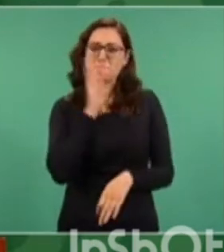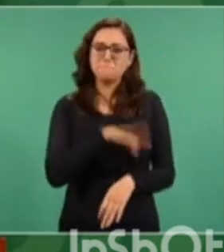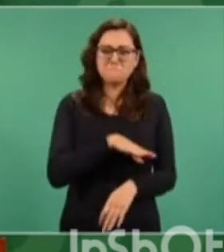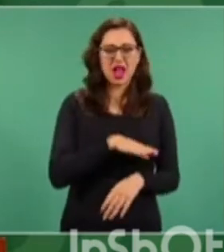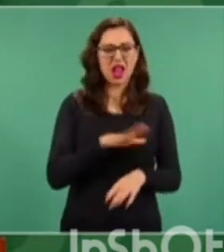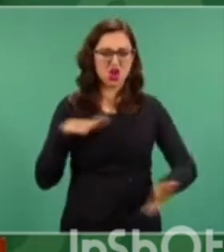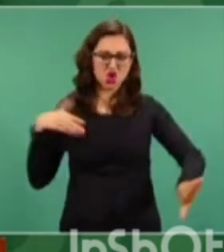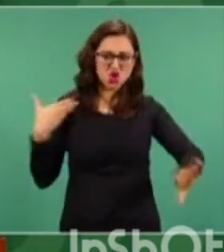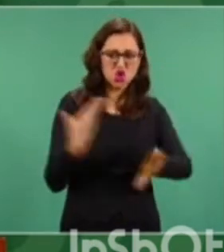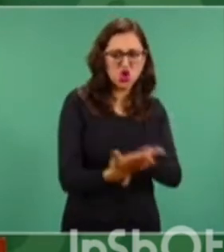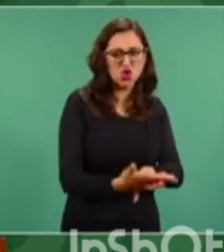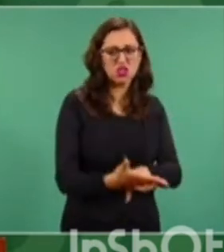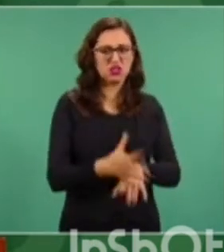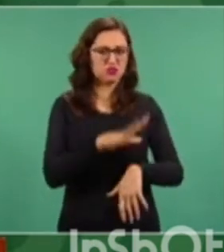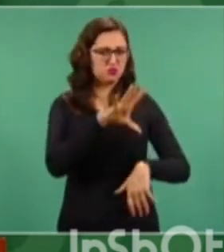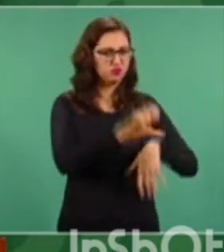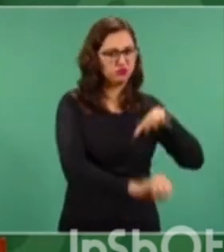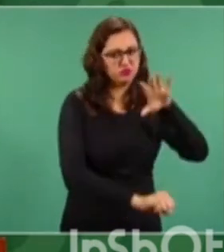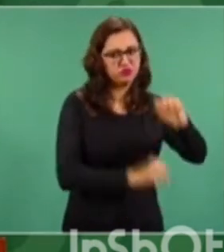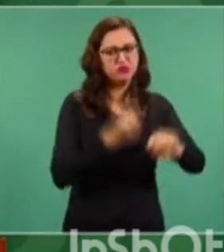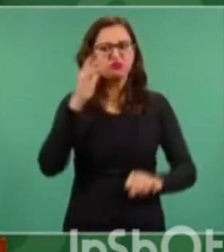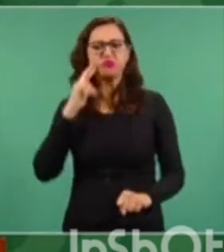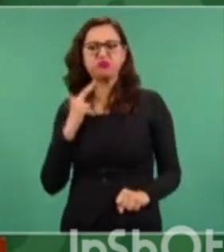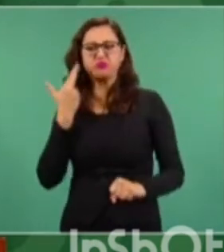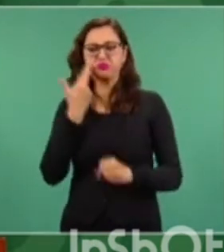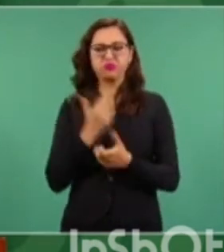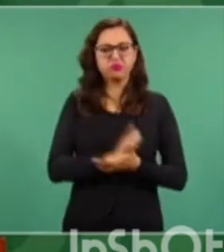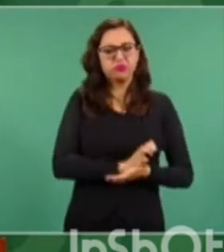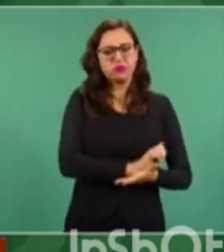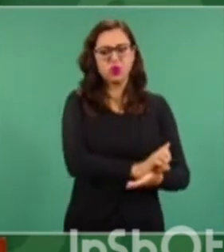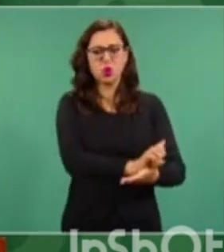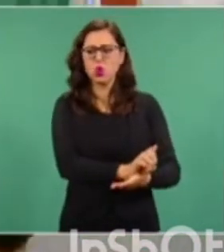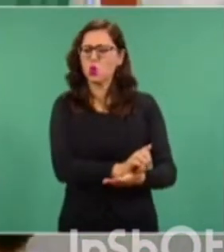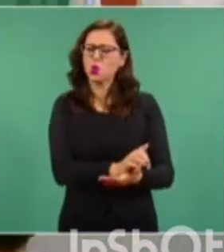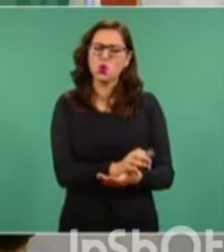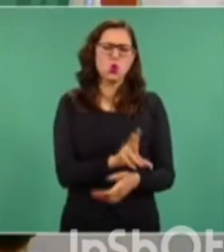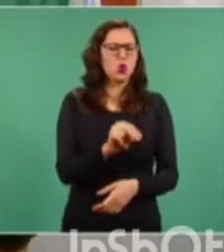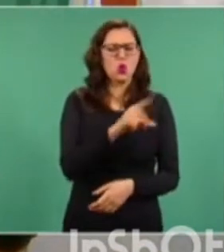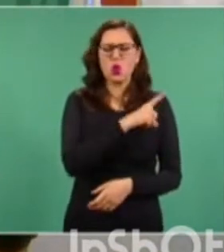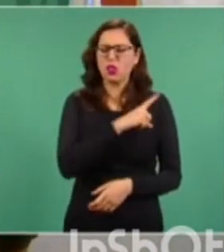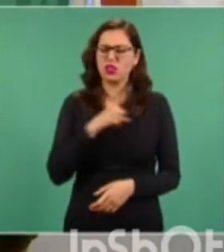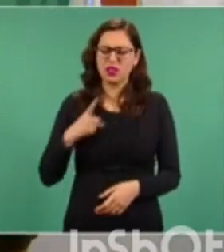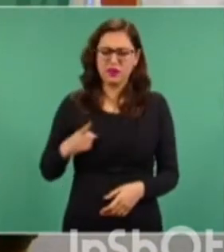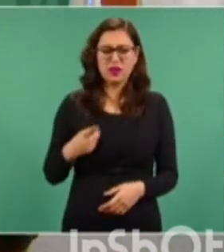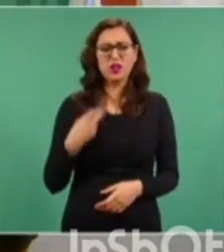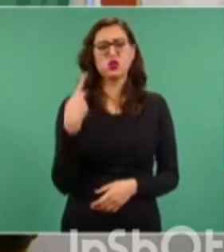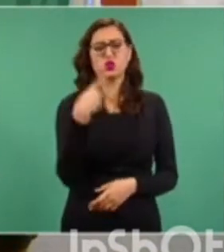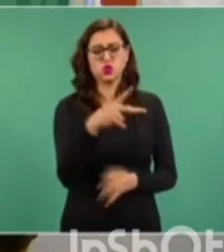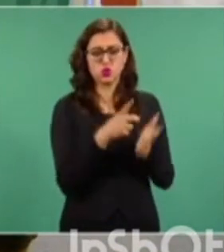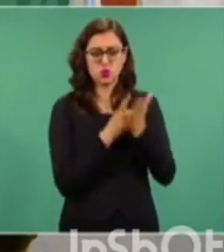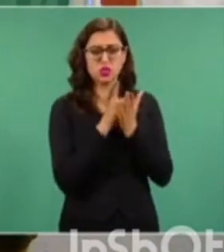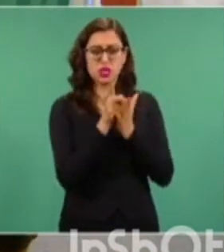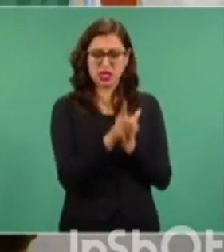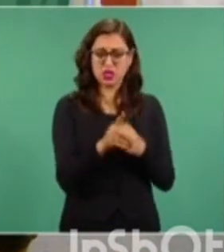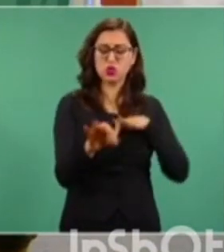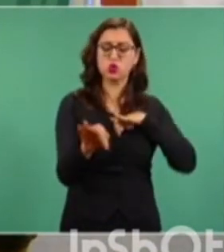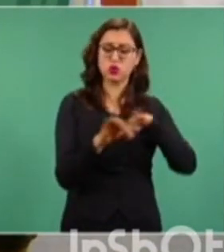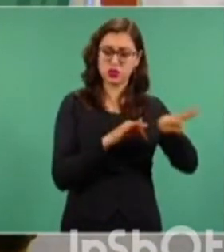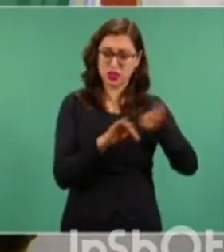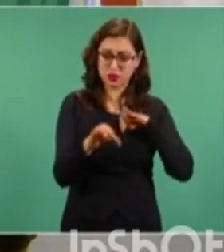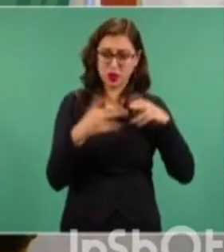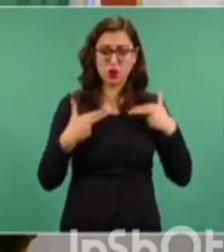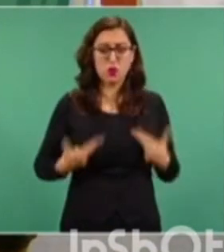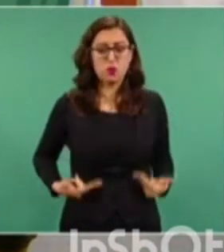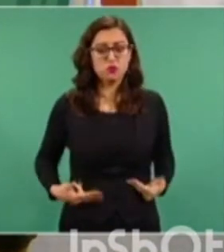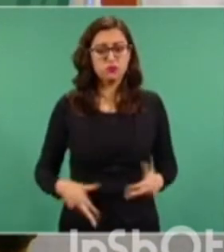persecución y el racismo, se reconozcan y respeten sus derechos laborales y